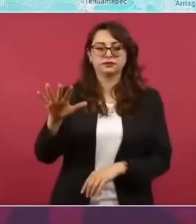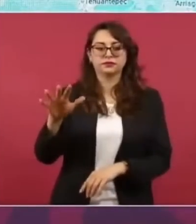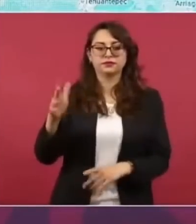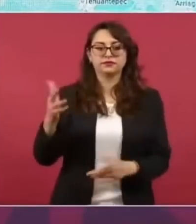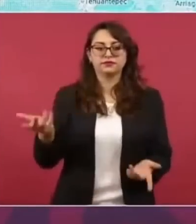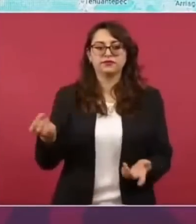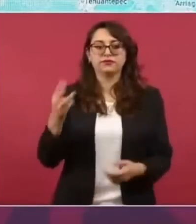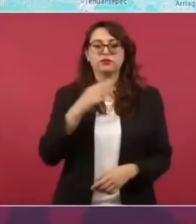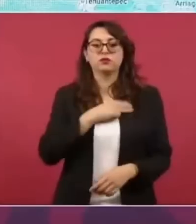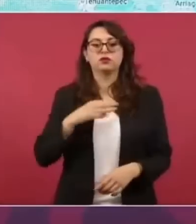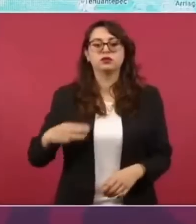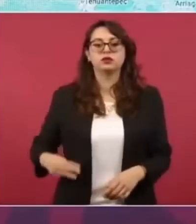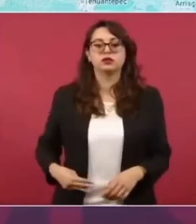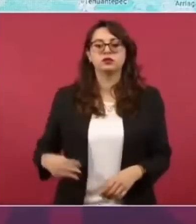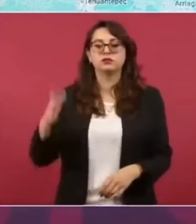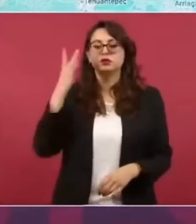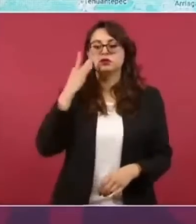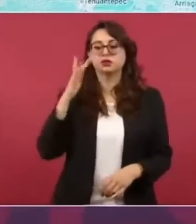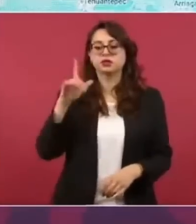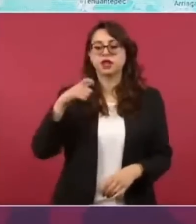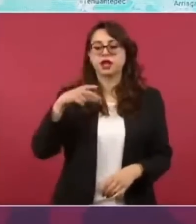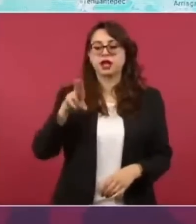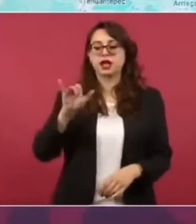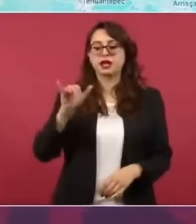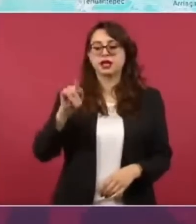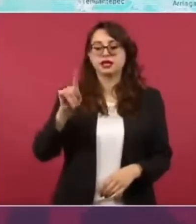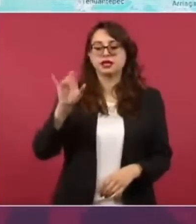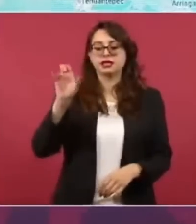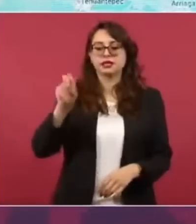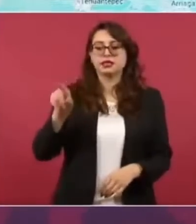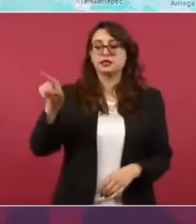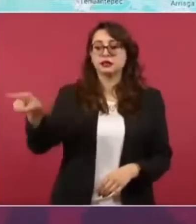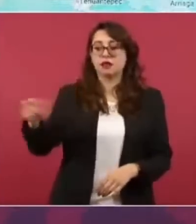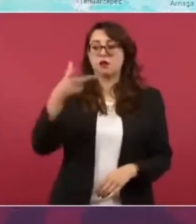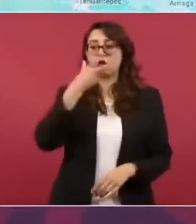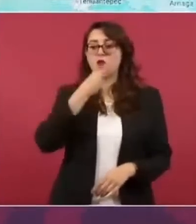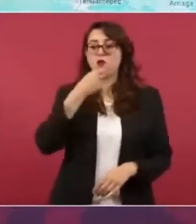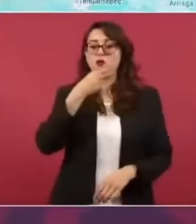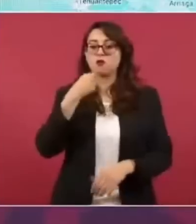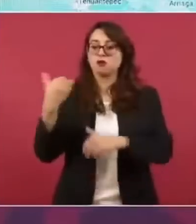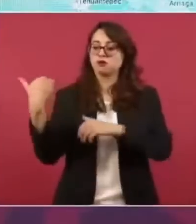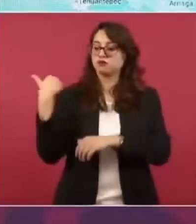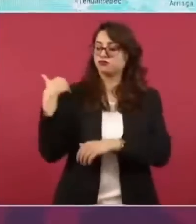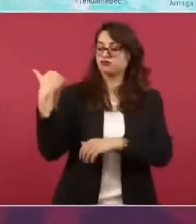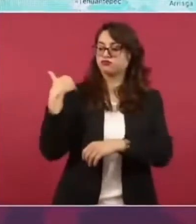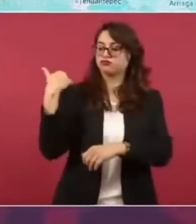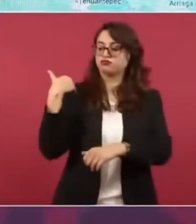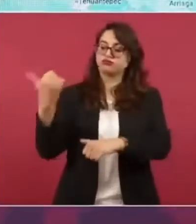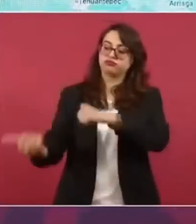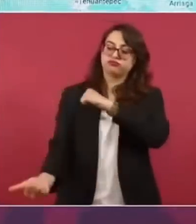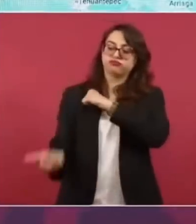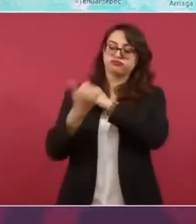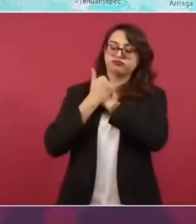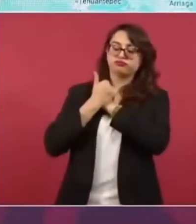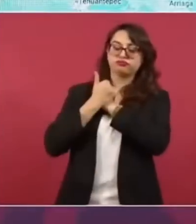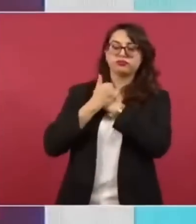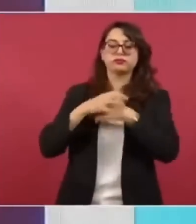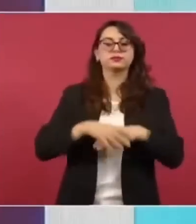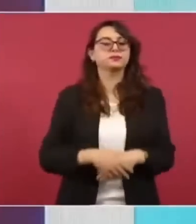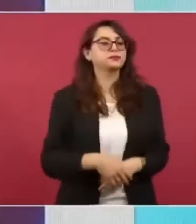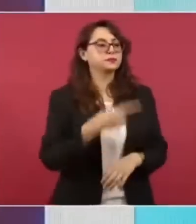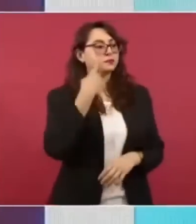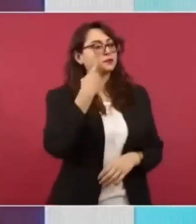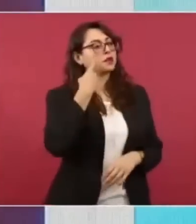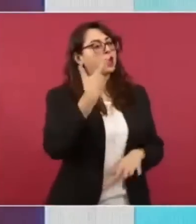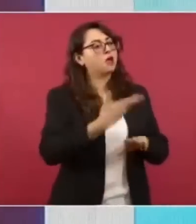municipio San Guintín que me dijo un acto en campaña mire licenciado así como